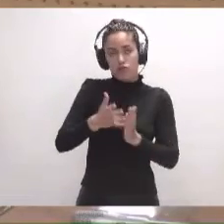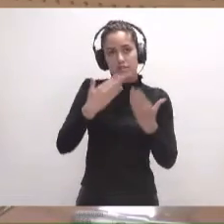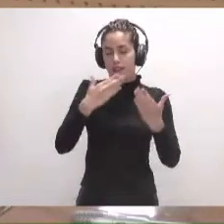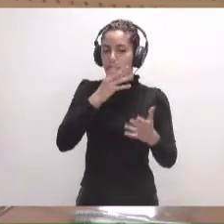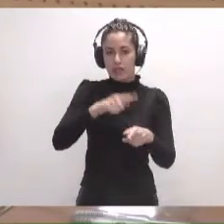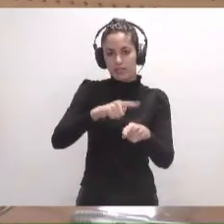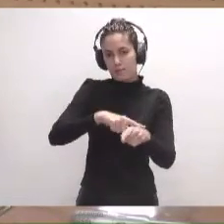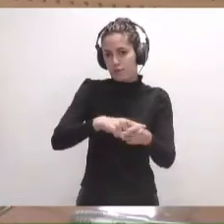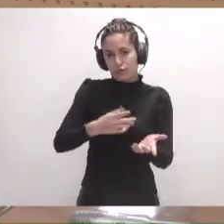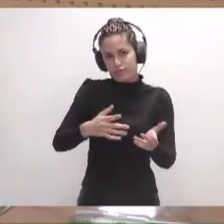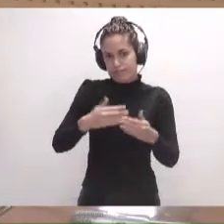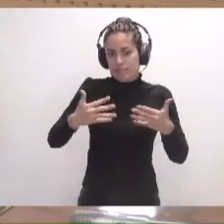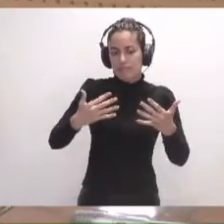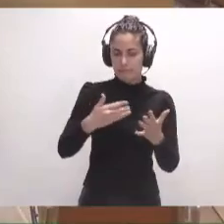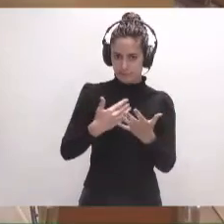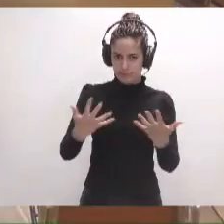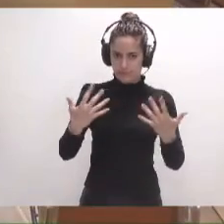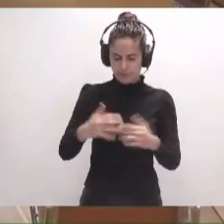que apremia. Muchísimas gracias.